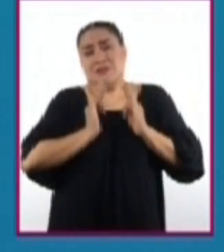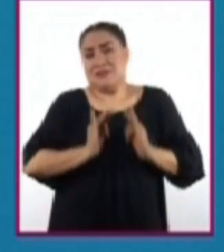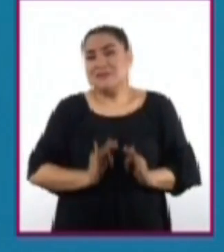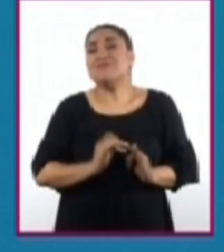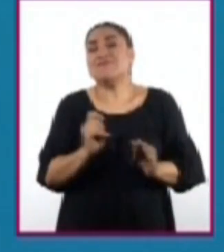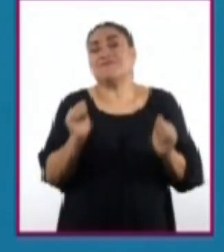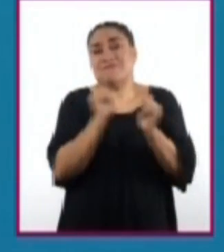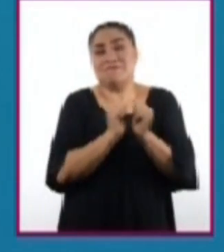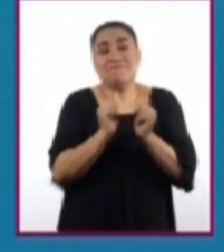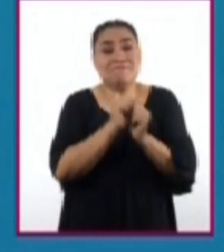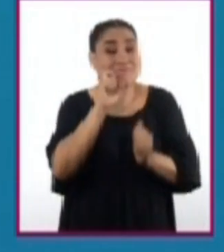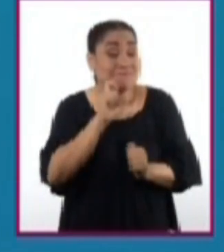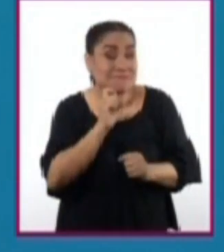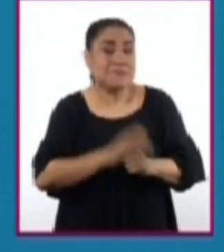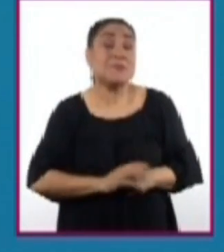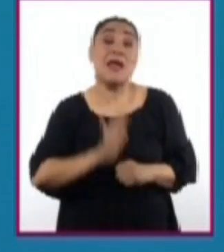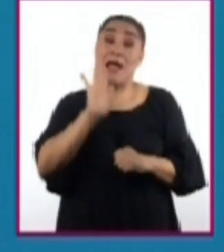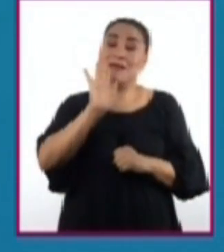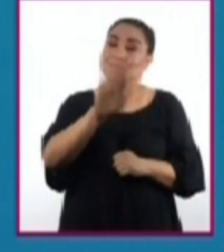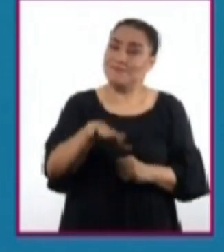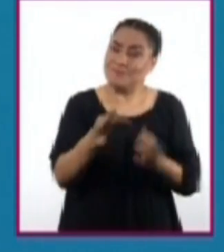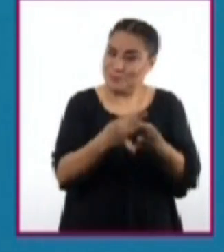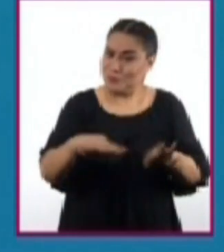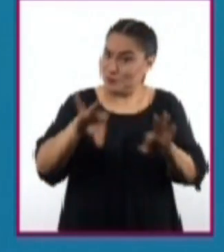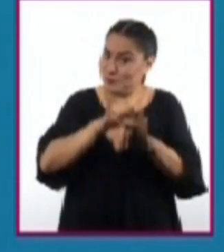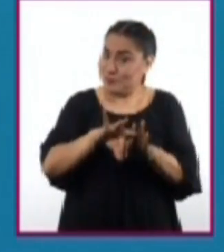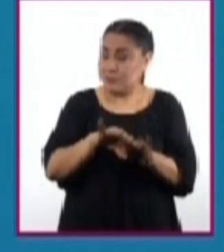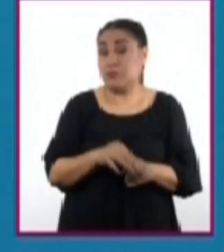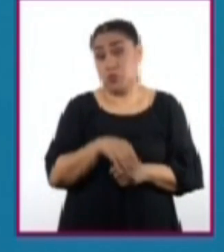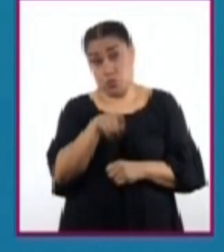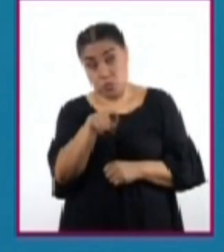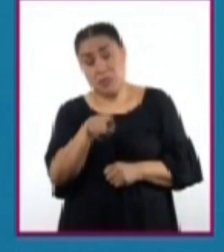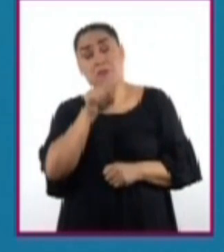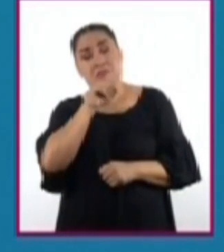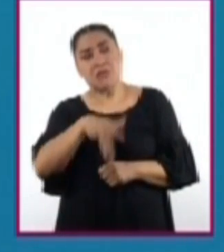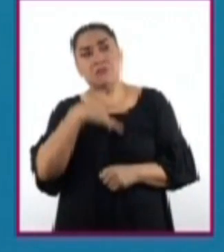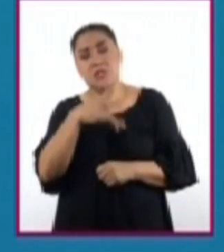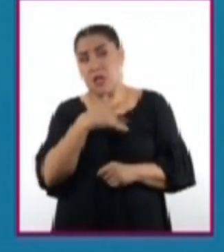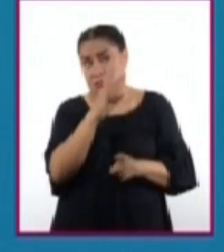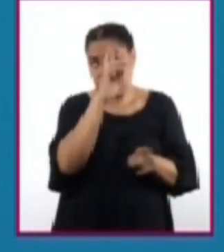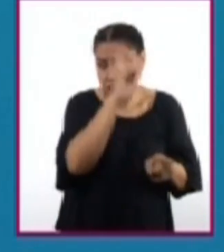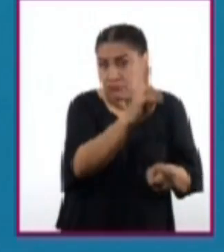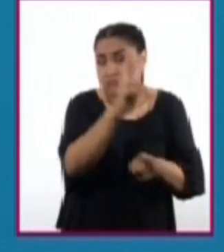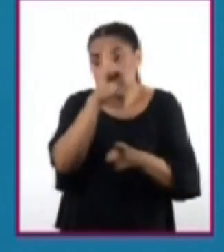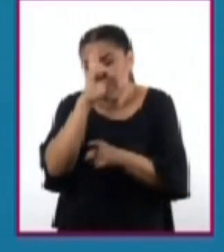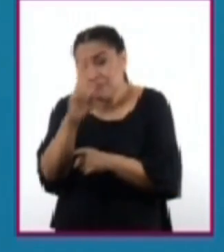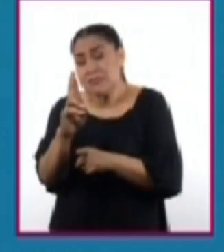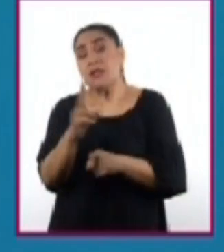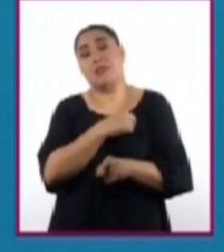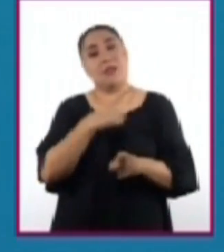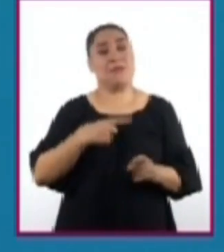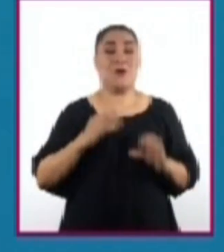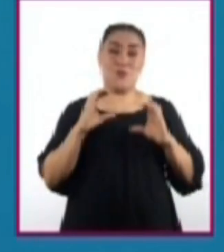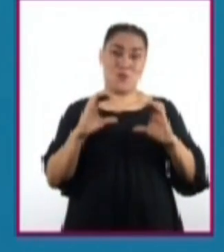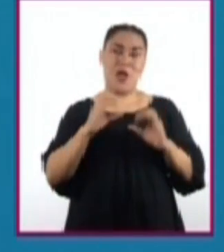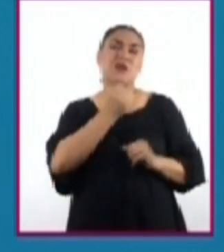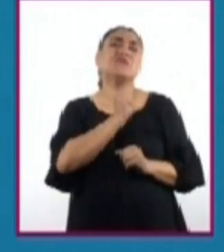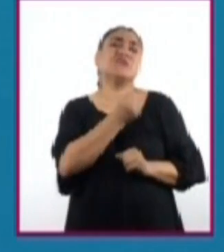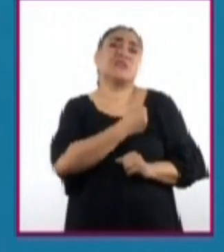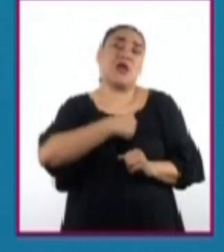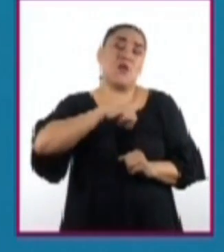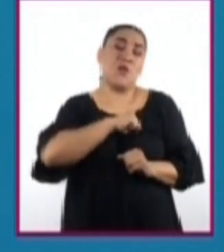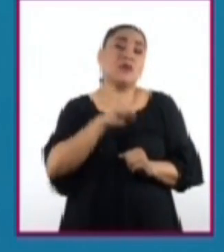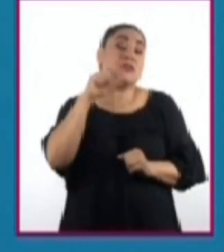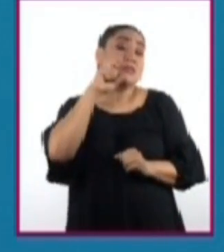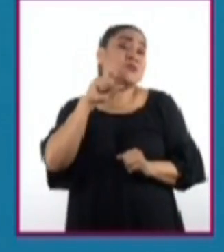tu sexualidad. Ah, y algo muy importante, tú también debes respetar y responder positivamente al cuidado de la salud sexual